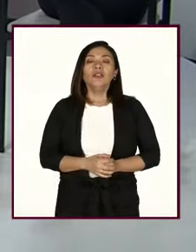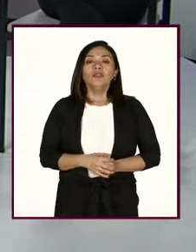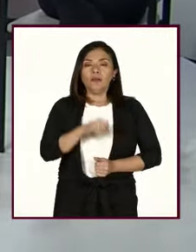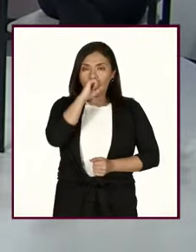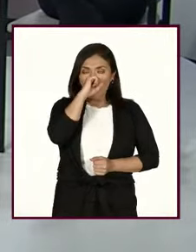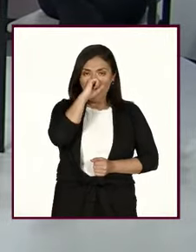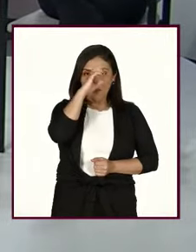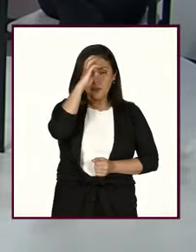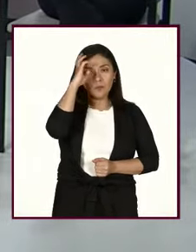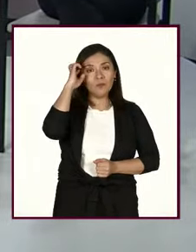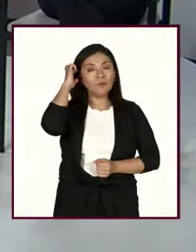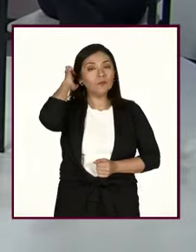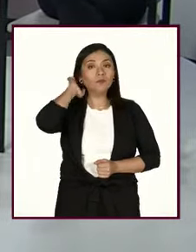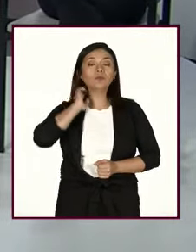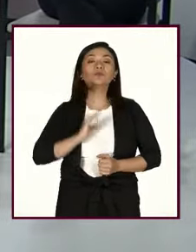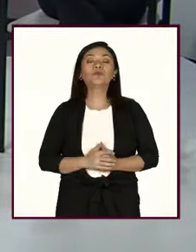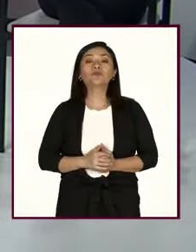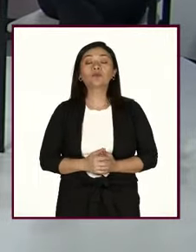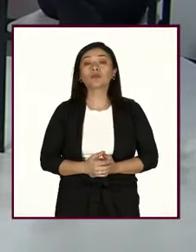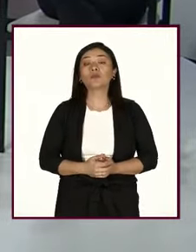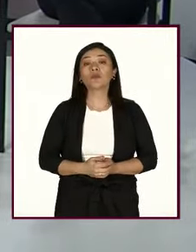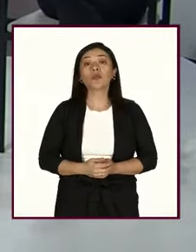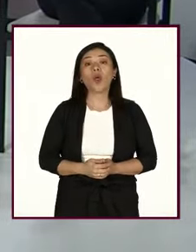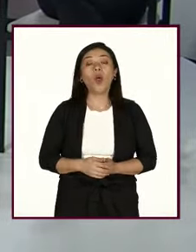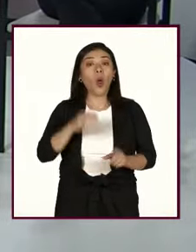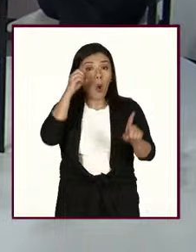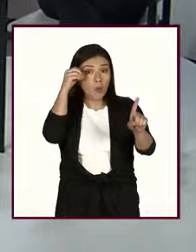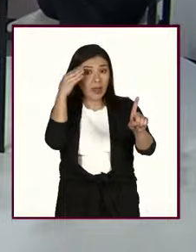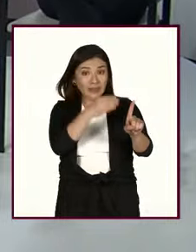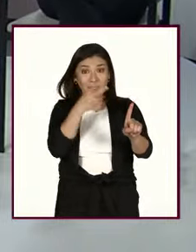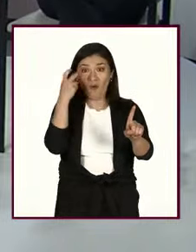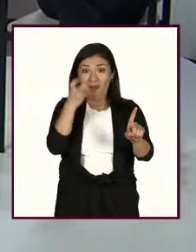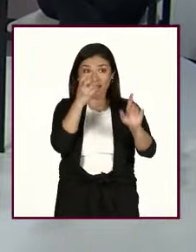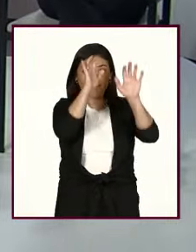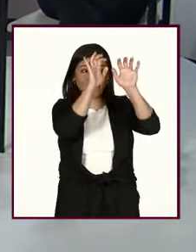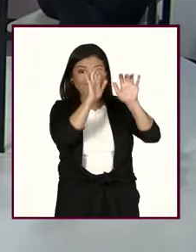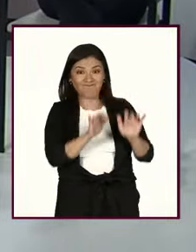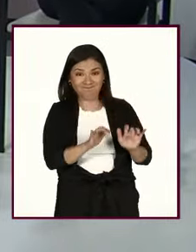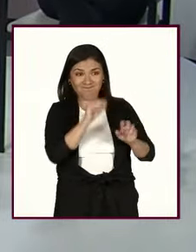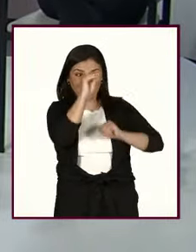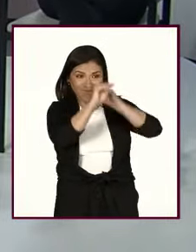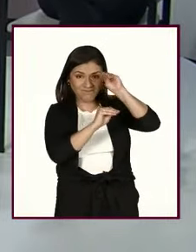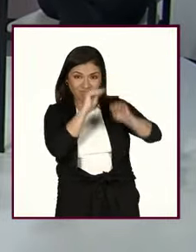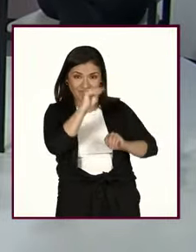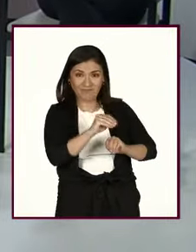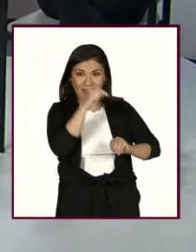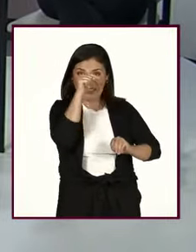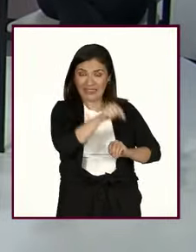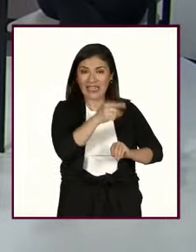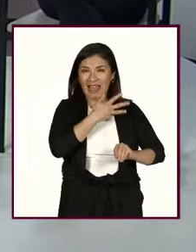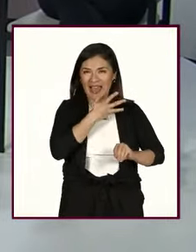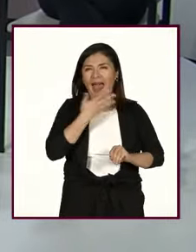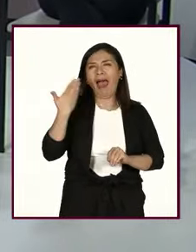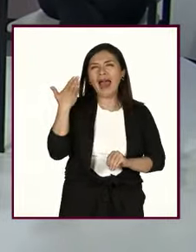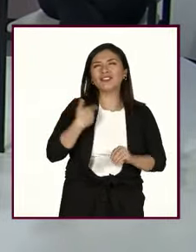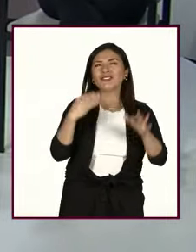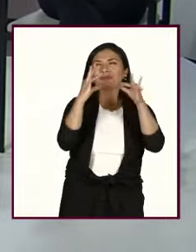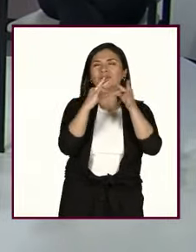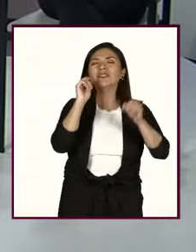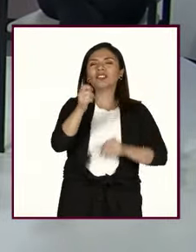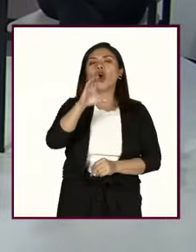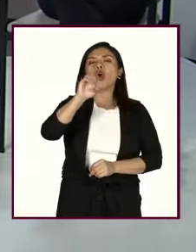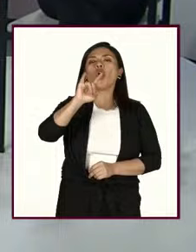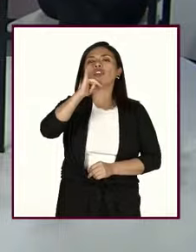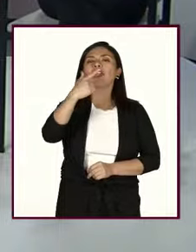Julieta, el objetivo de este documento del que se comentó hace rato que es el